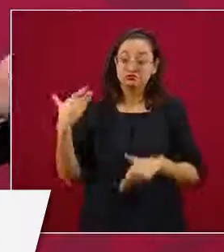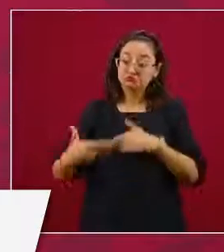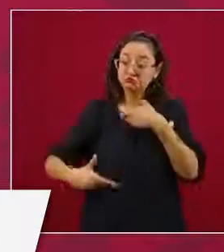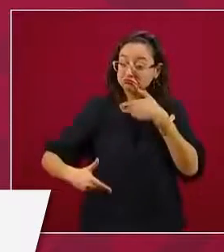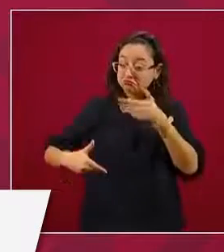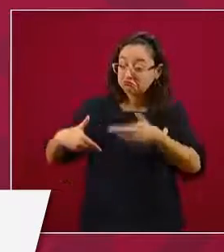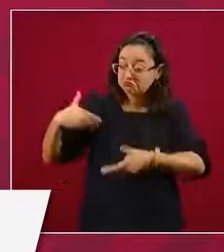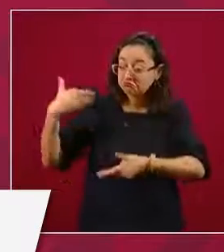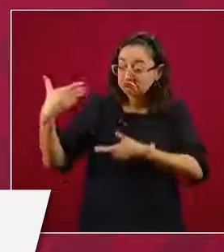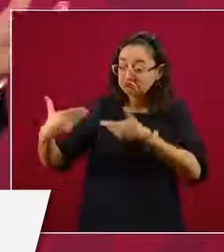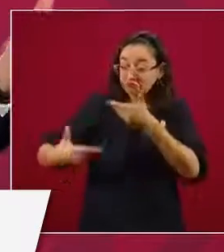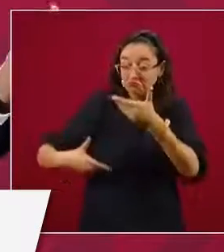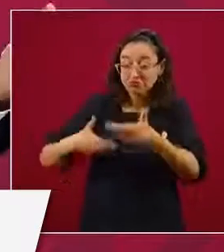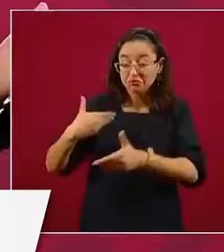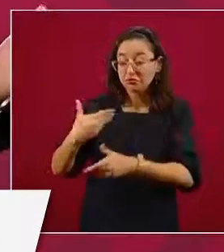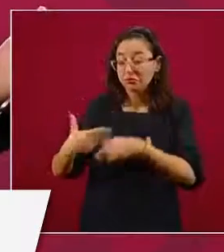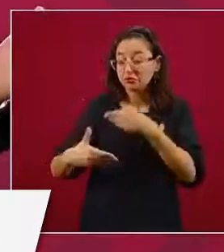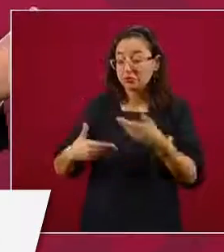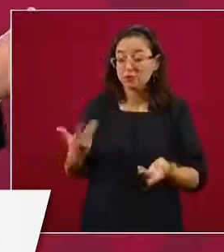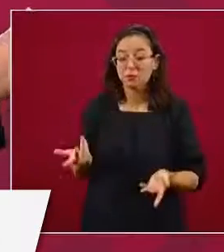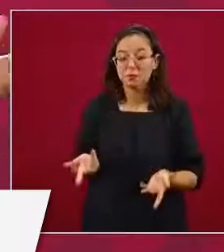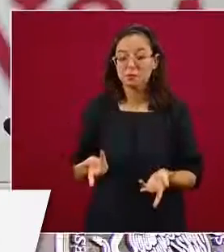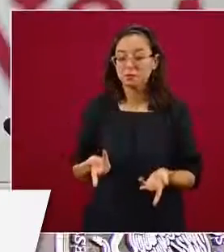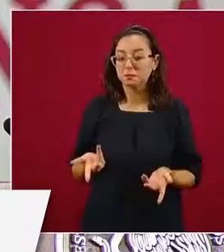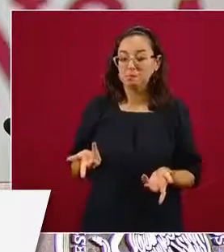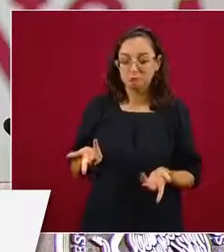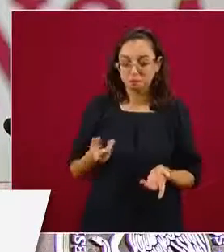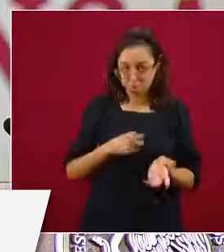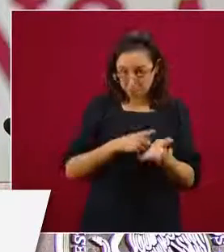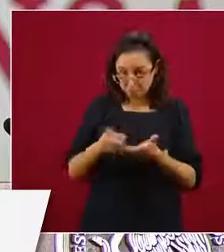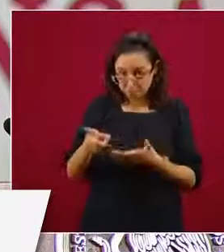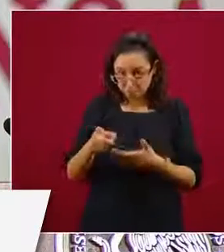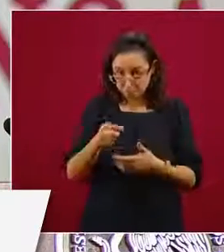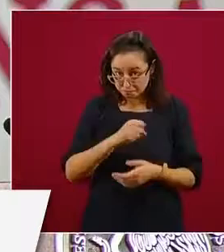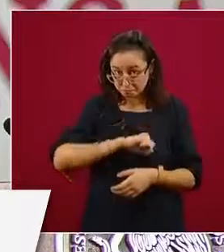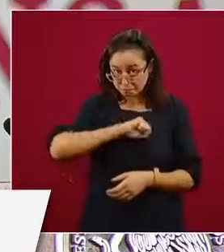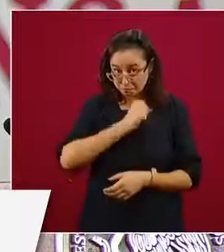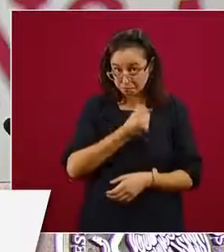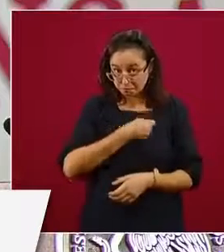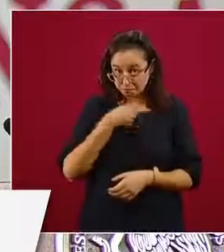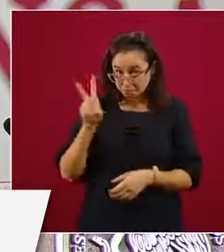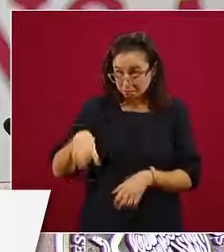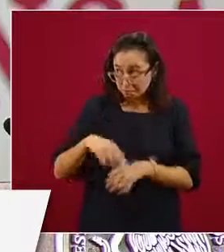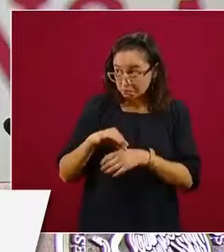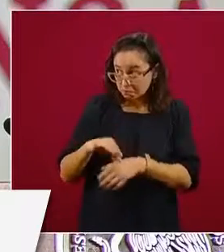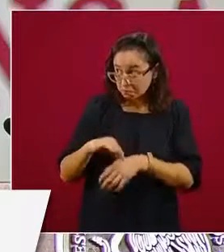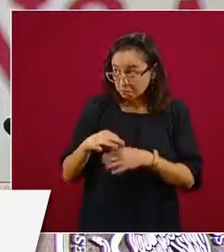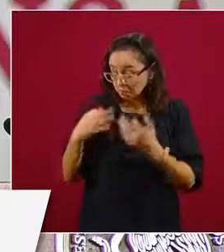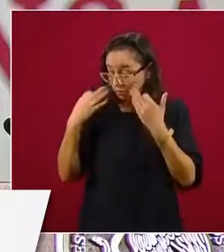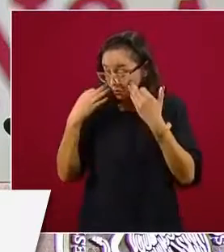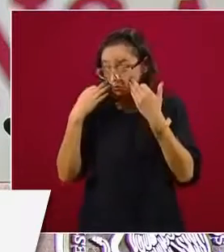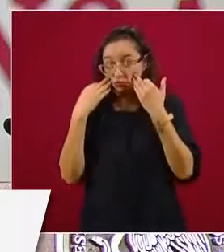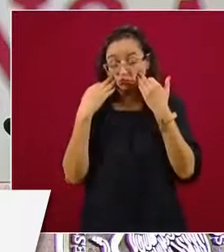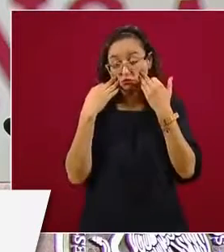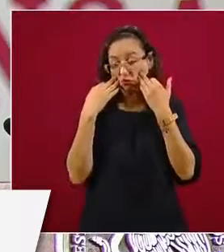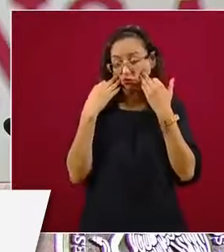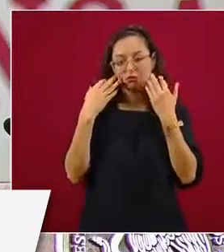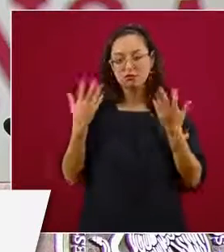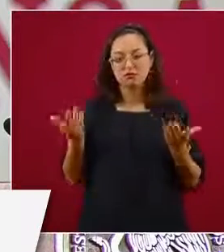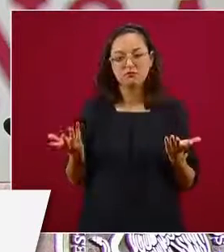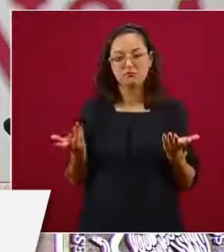muchísimo tiempo y no se hizo realidad, porque